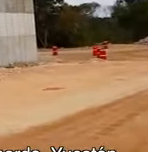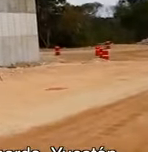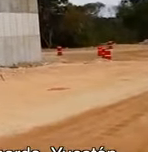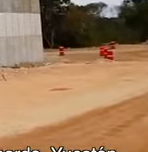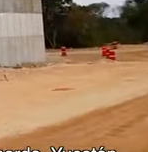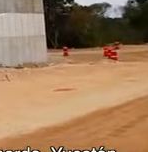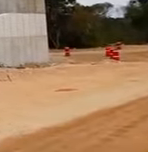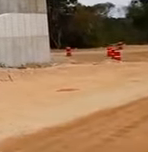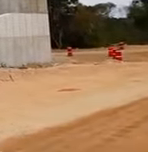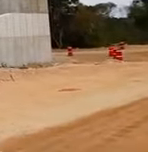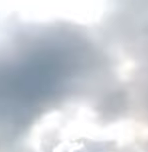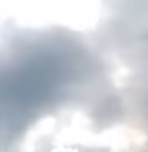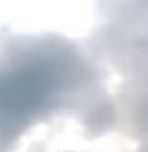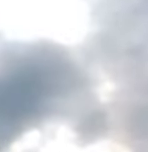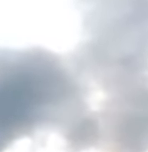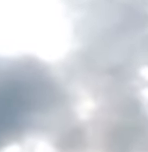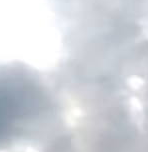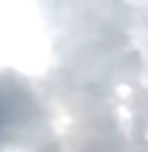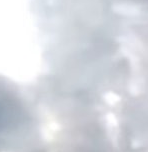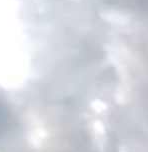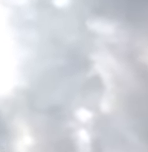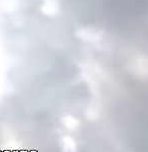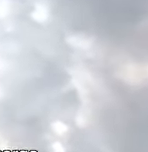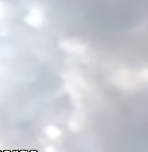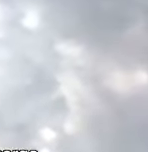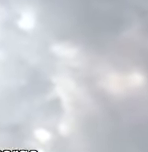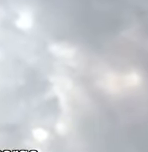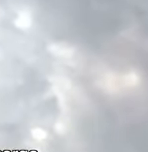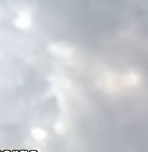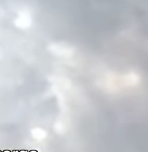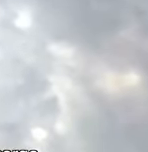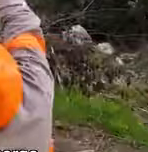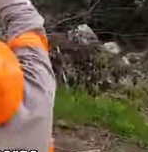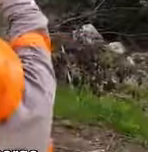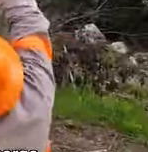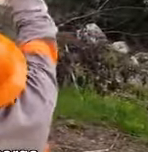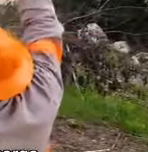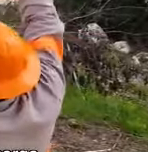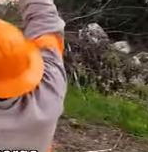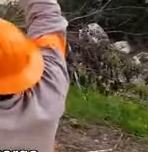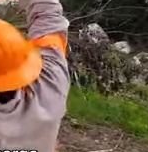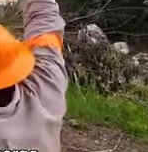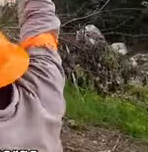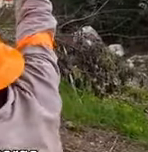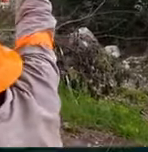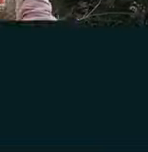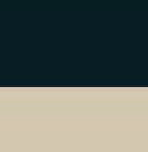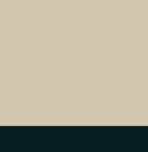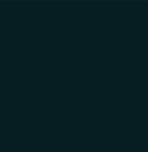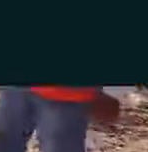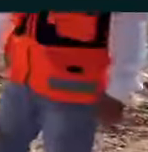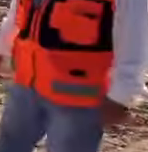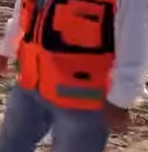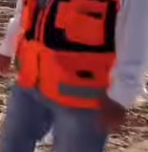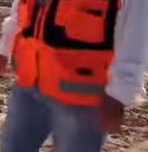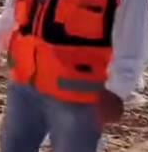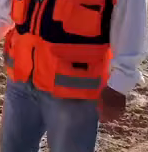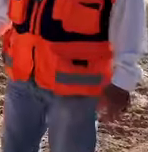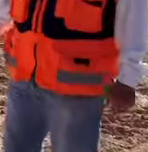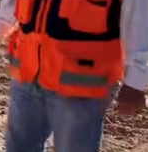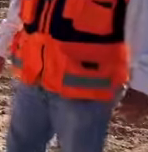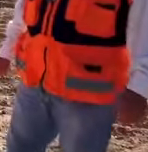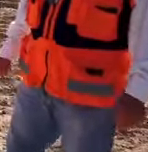Bernardo, Yucatán, para evitar interferencias con el tren y darle mayor proyección al transporte de carga. En el tramo 4,